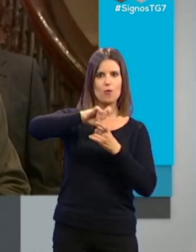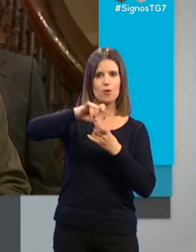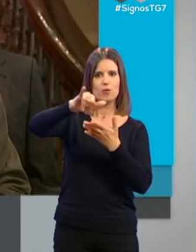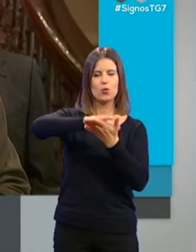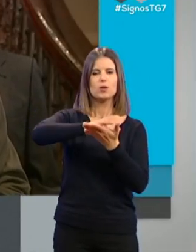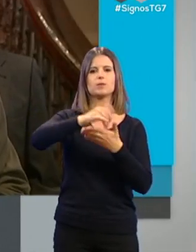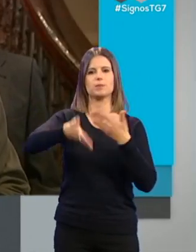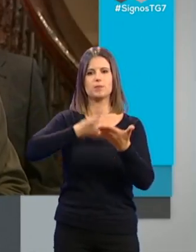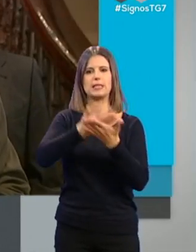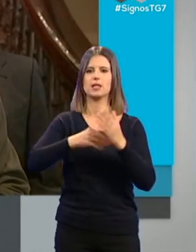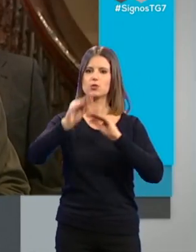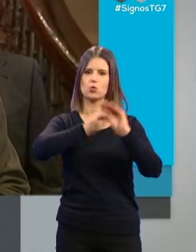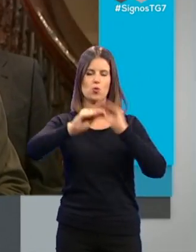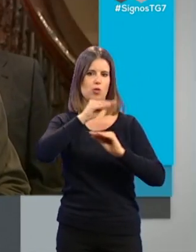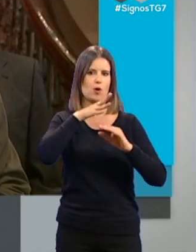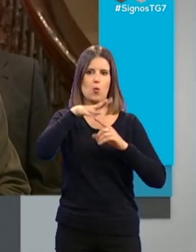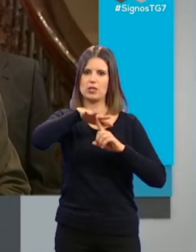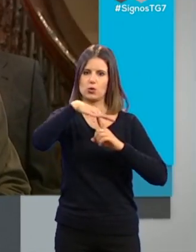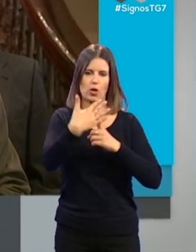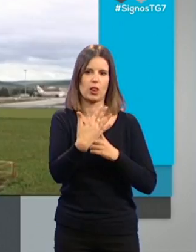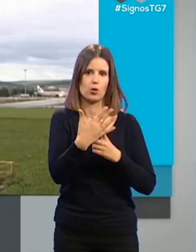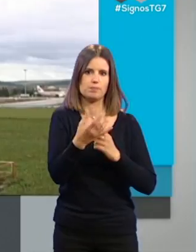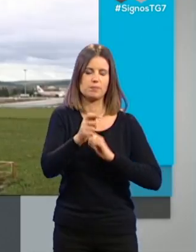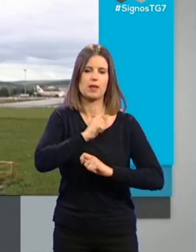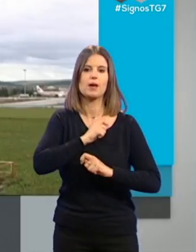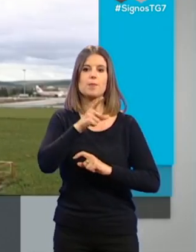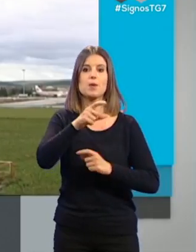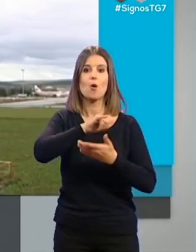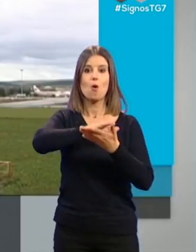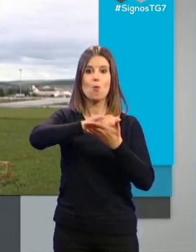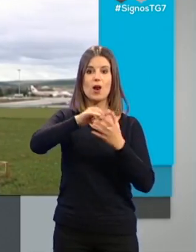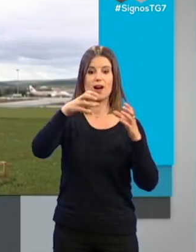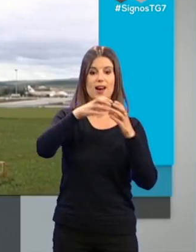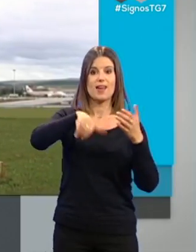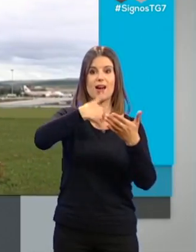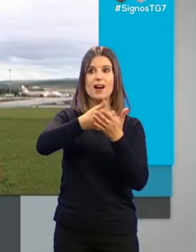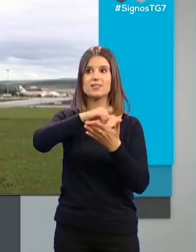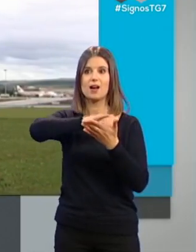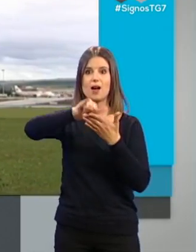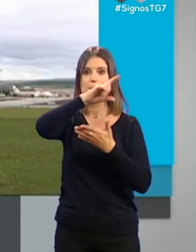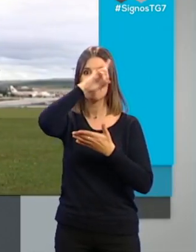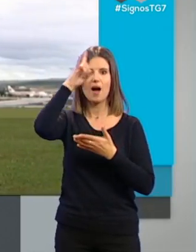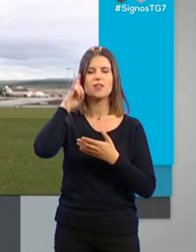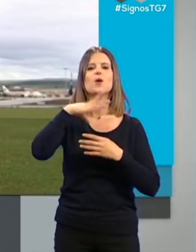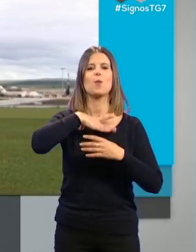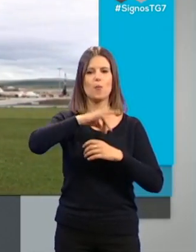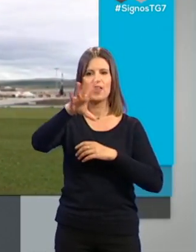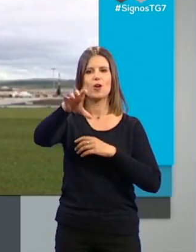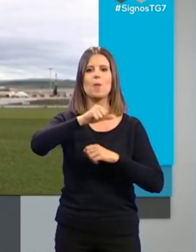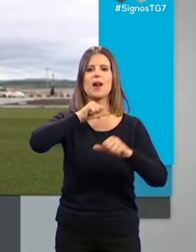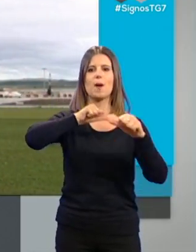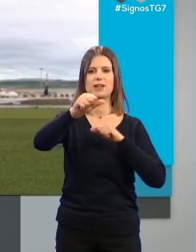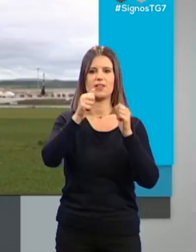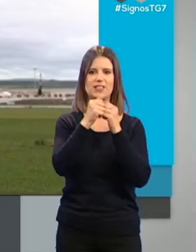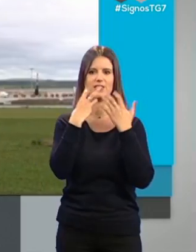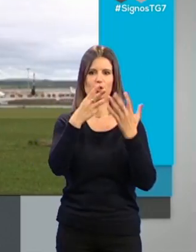hacia esta situación que se nos había generado. El vuelo Granada-Madrid estará disponible para su compra desde el próximo 28